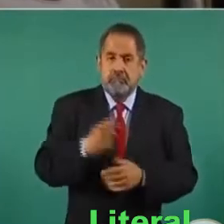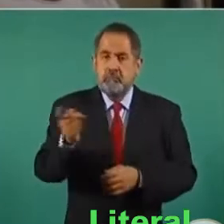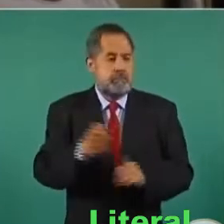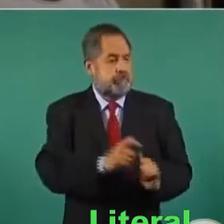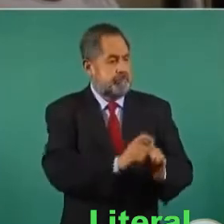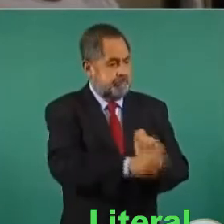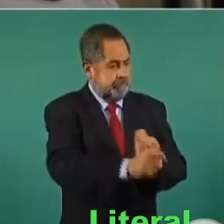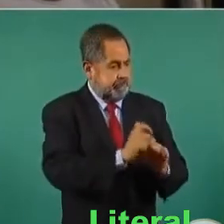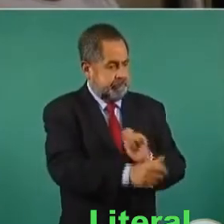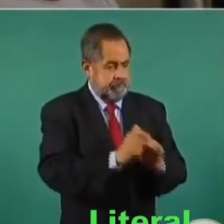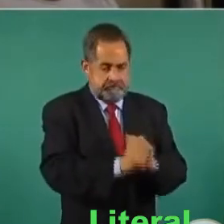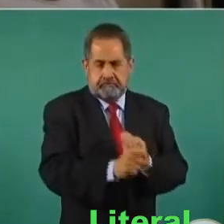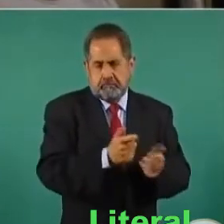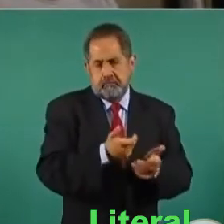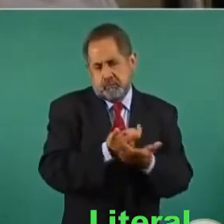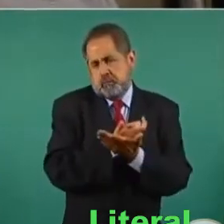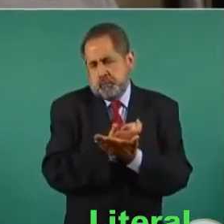efectivo.